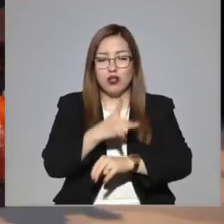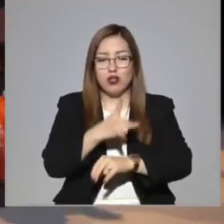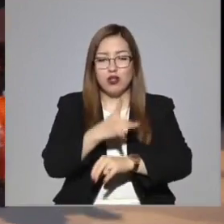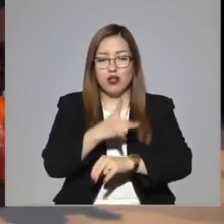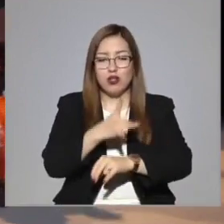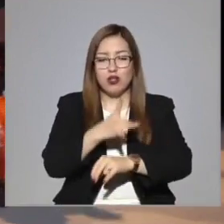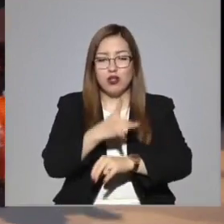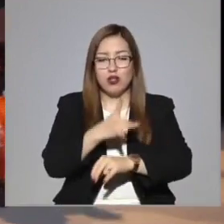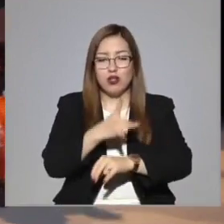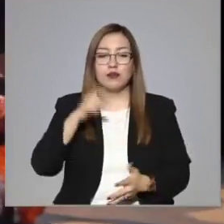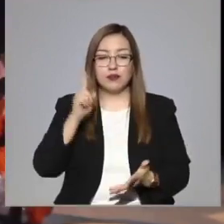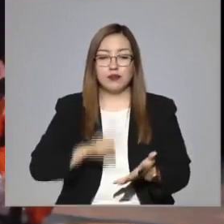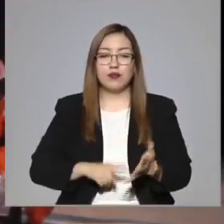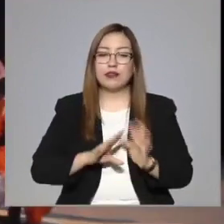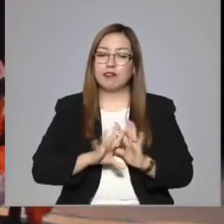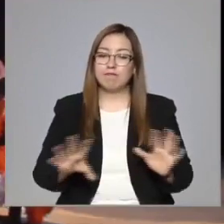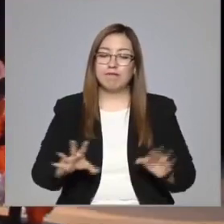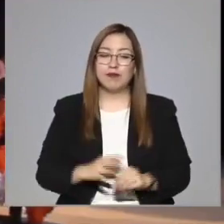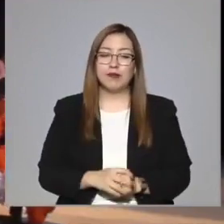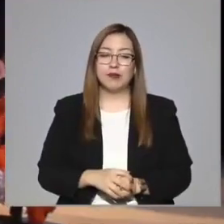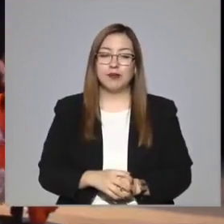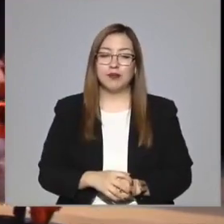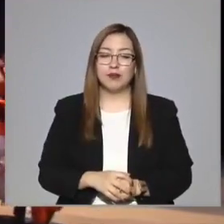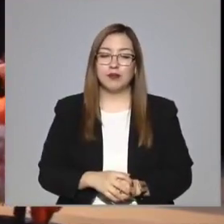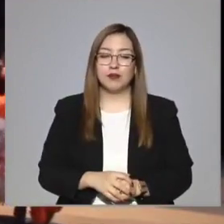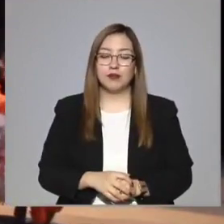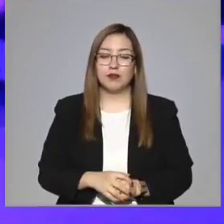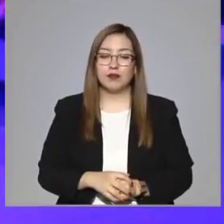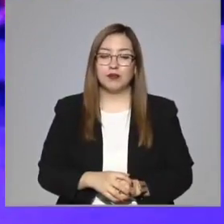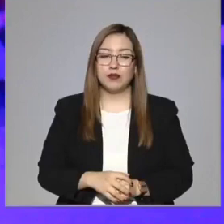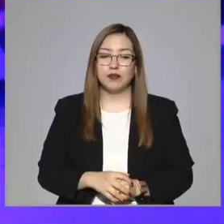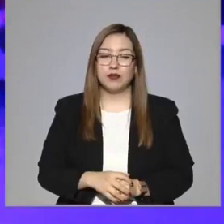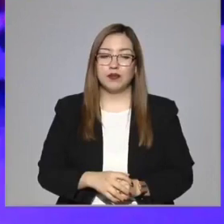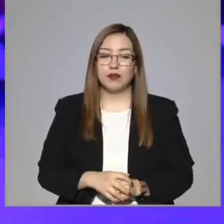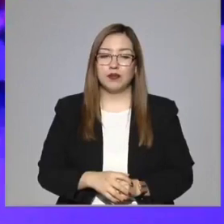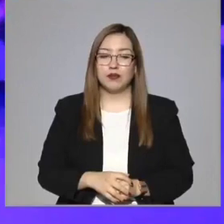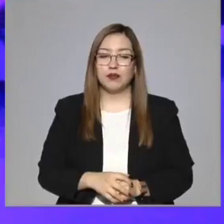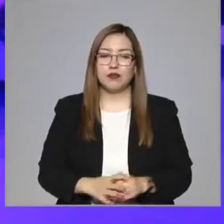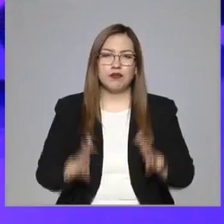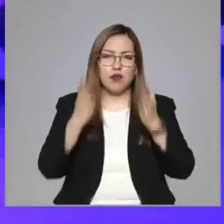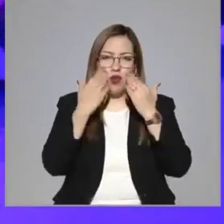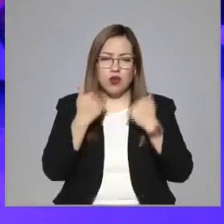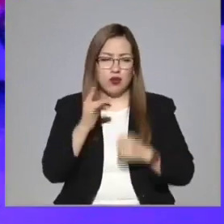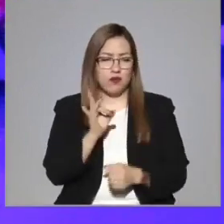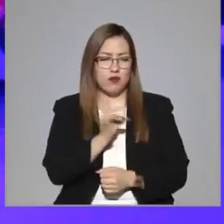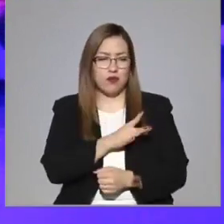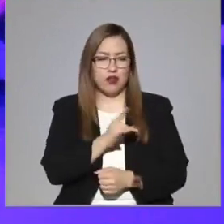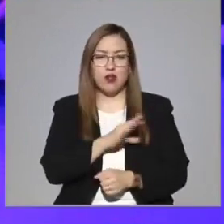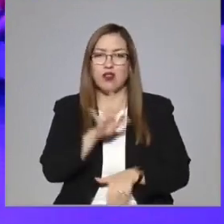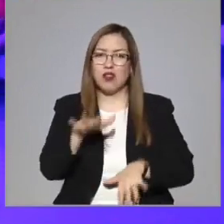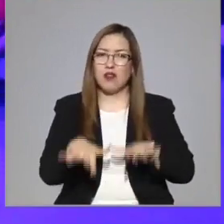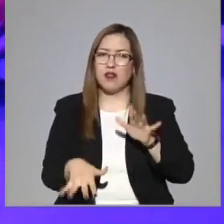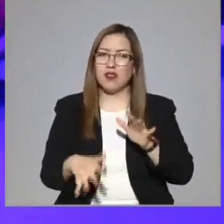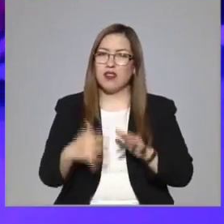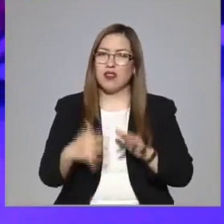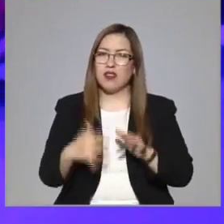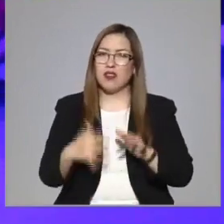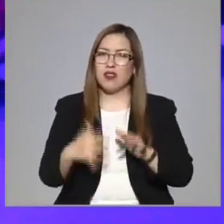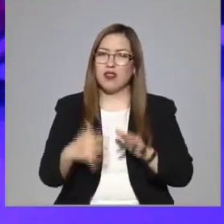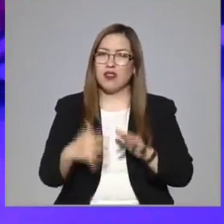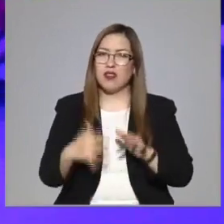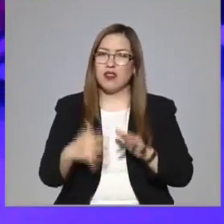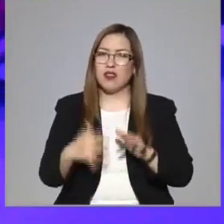ha perdido en ellas la cuestión del miedo que a veces se implanta mucho desde los adultos.